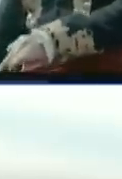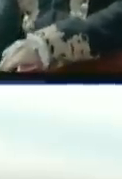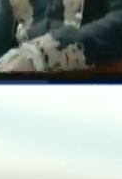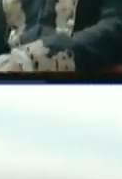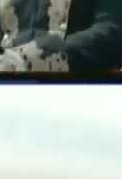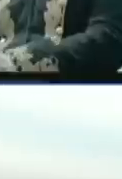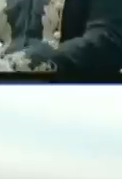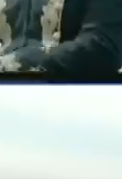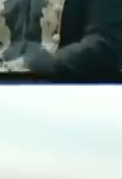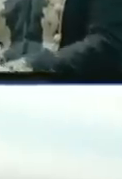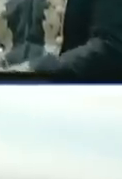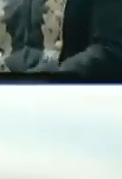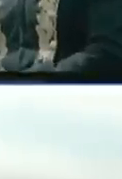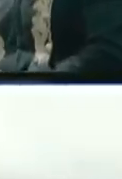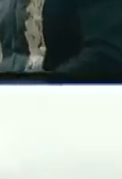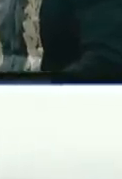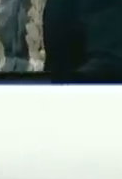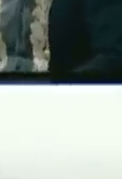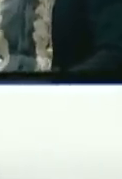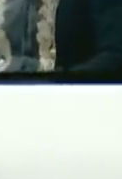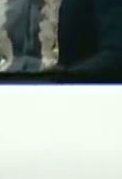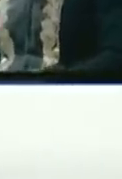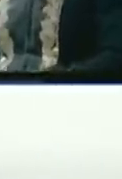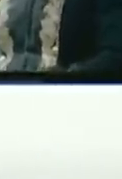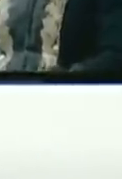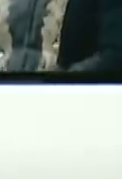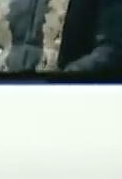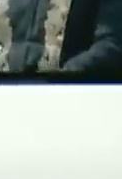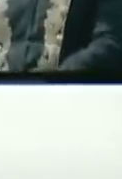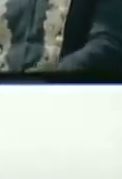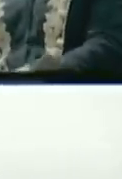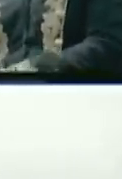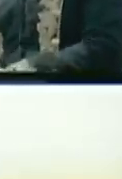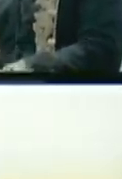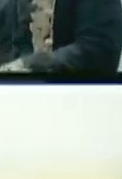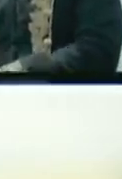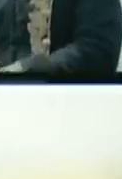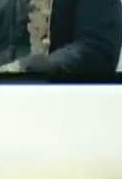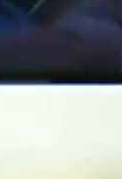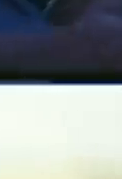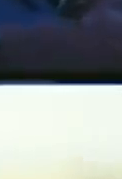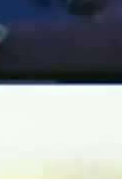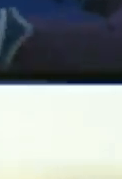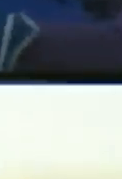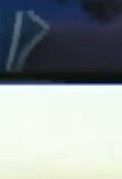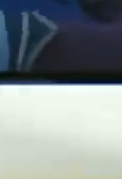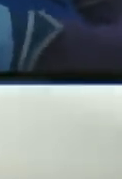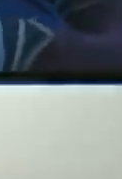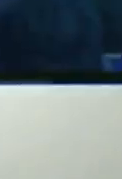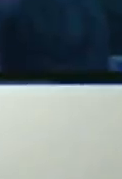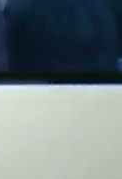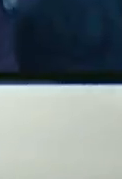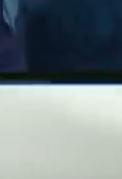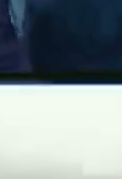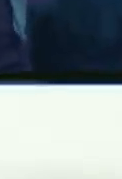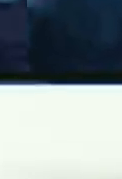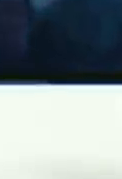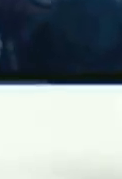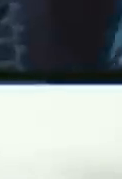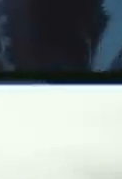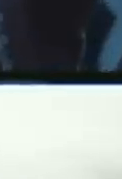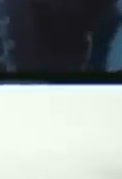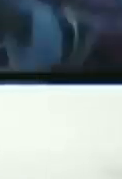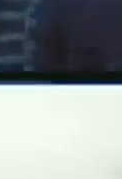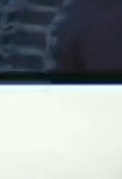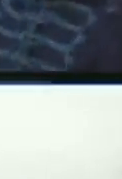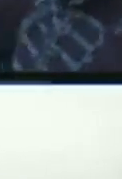nosotros Antony Gómez presidente de la Villa del Cine adelante Antony presidente saludos primer actor venezolano